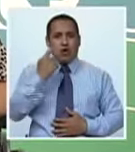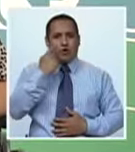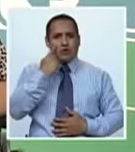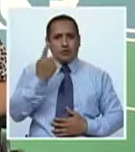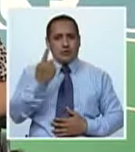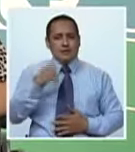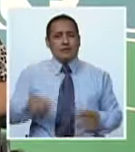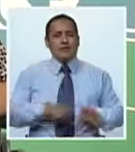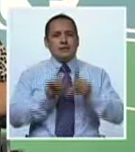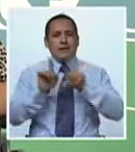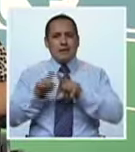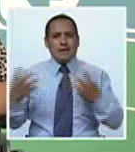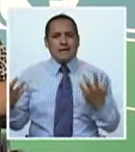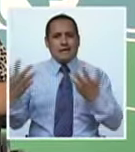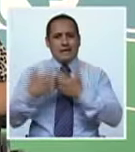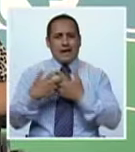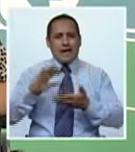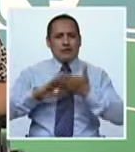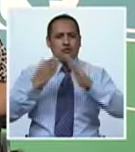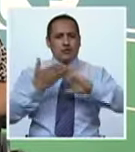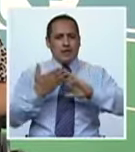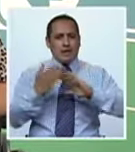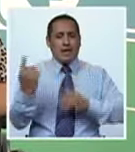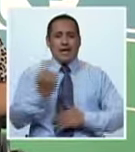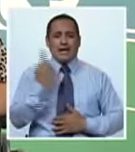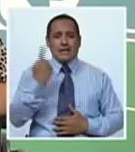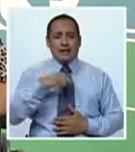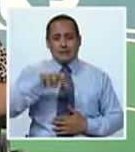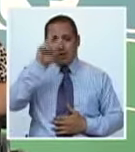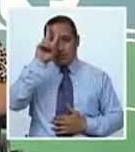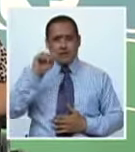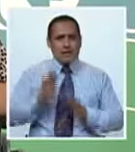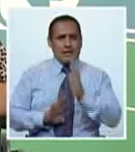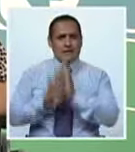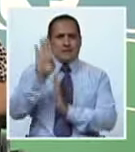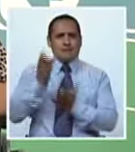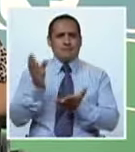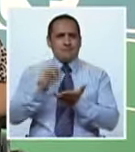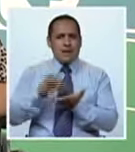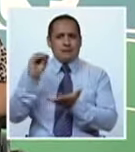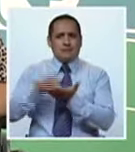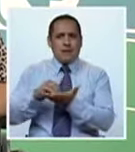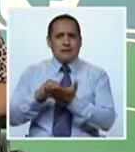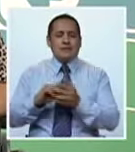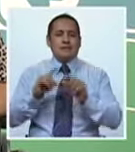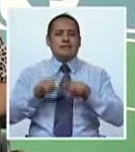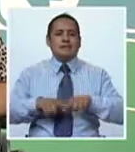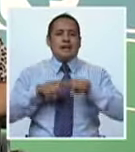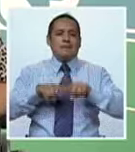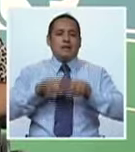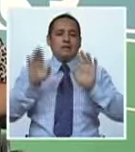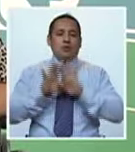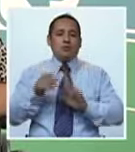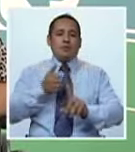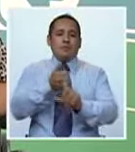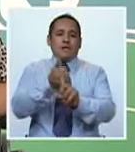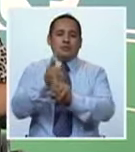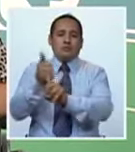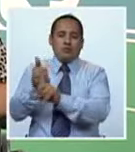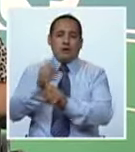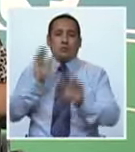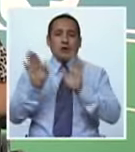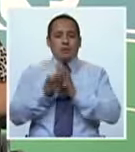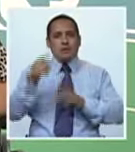conocer y hay que integrarnos. La sociedad peruana debe de crecer cada día más, todo dependerá de cada uno de nosotros,